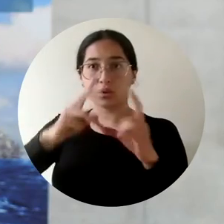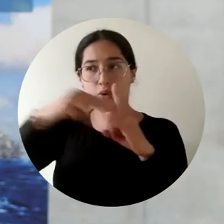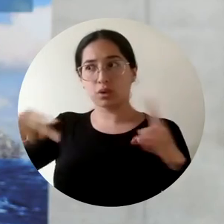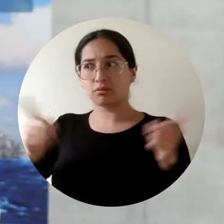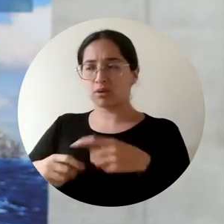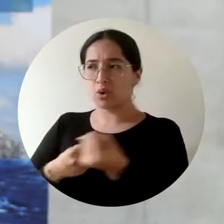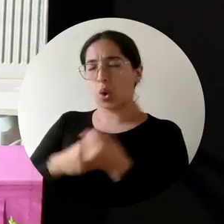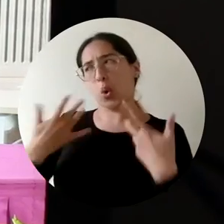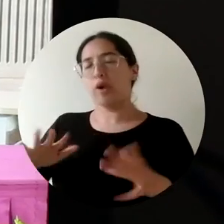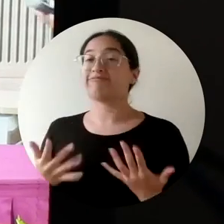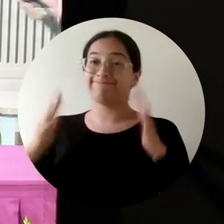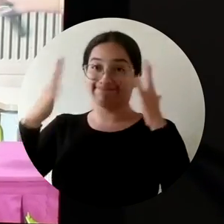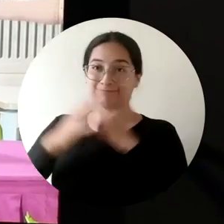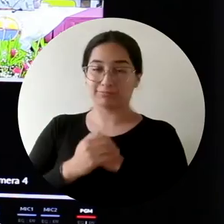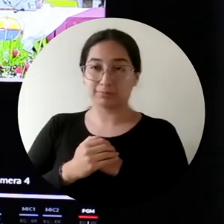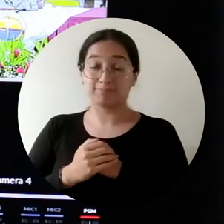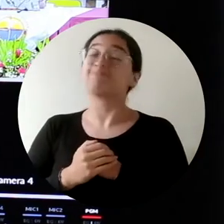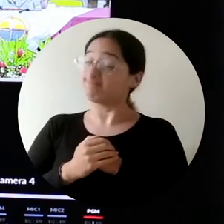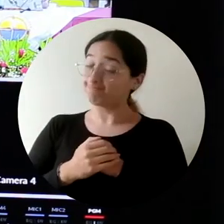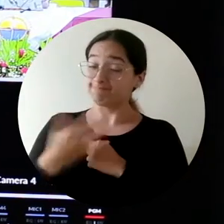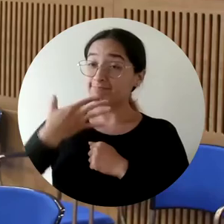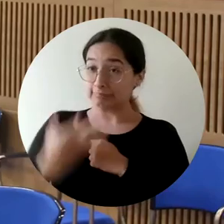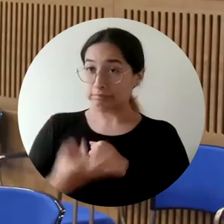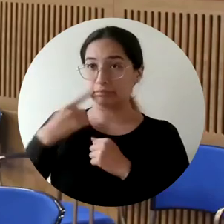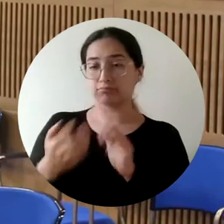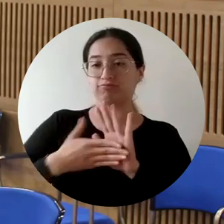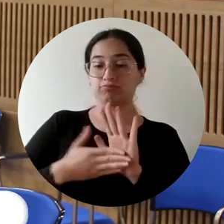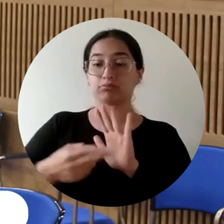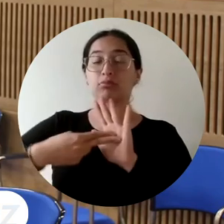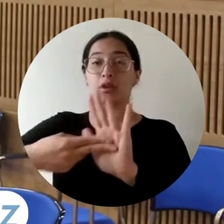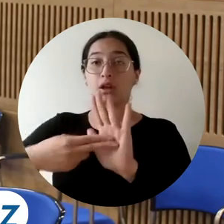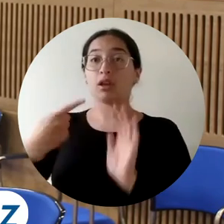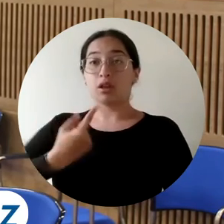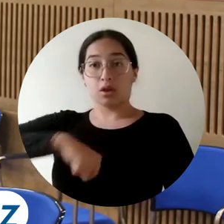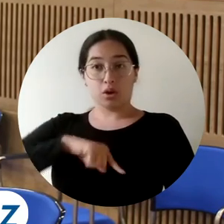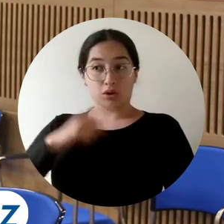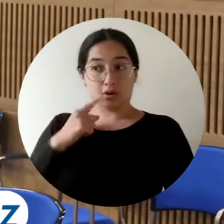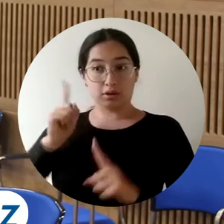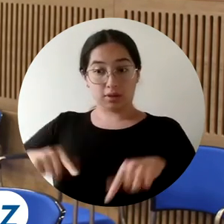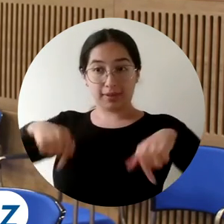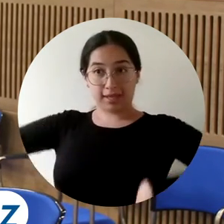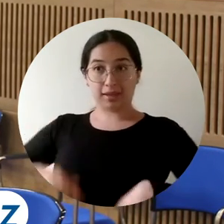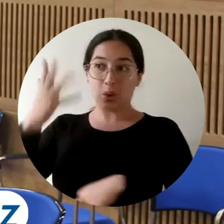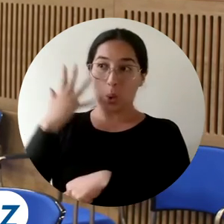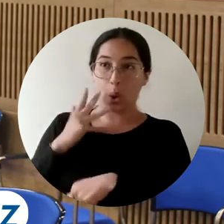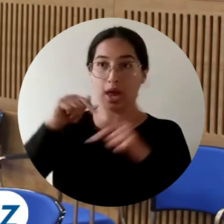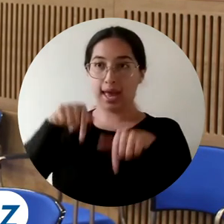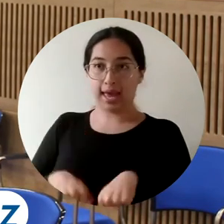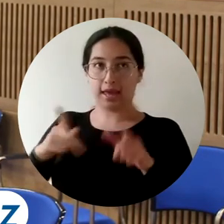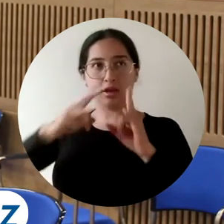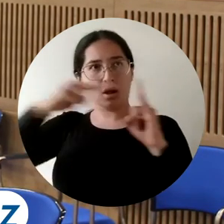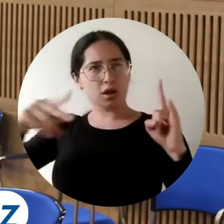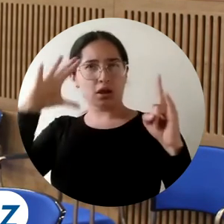de la Universidad de Magdalena y los felicito por eso. Definitivamente queda demostrado, lo hemos comprobado nosotros con nuestra estadía